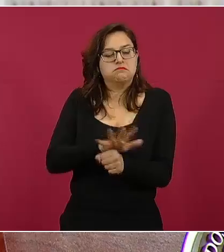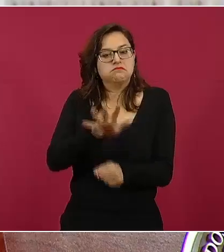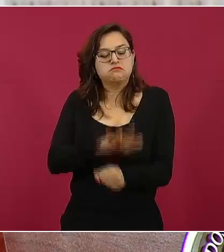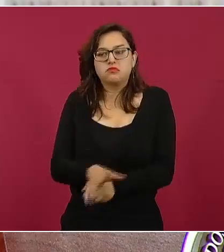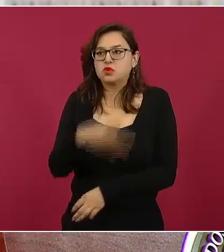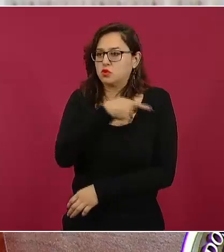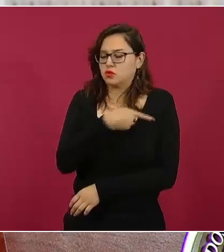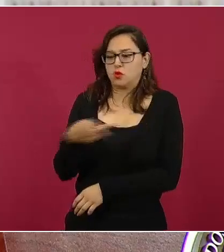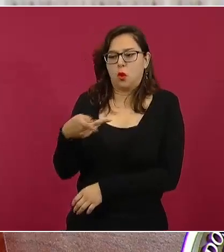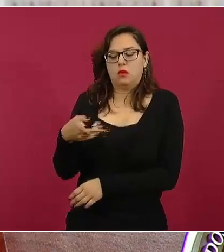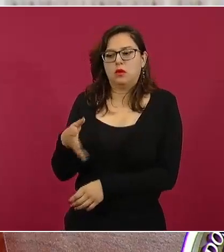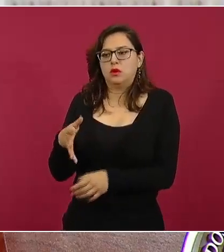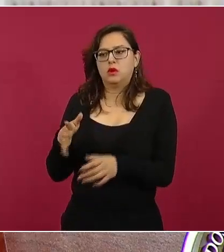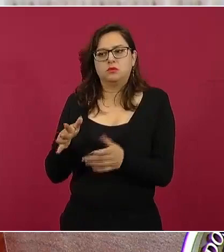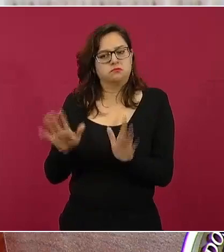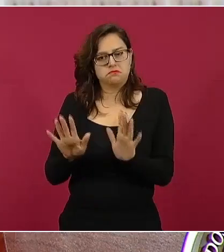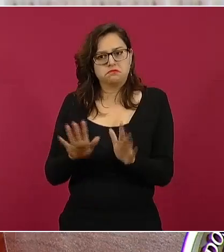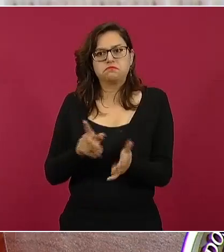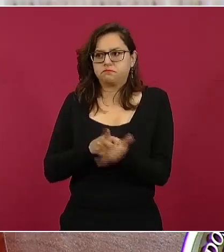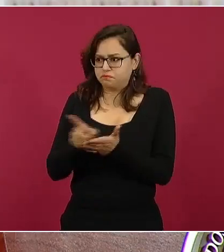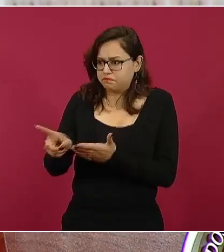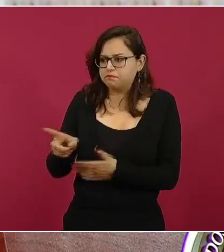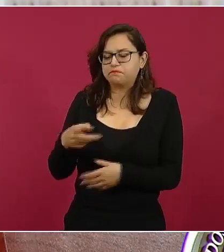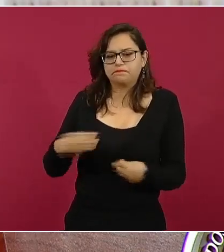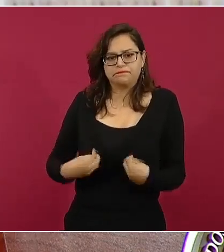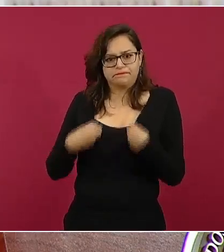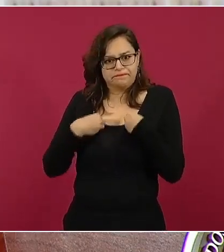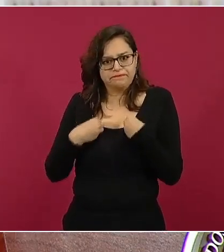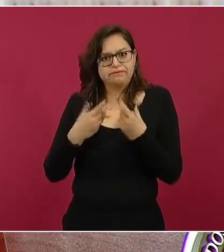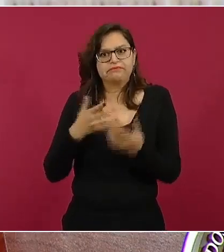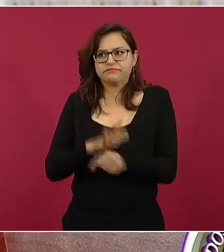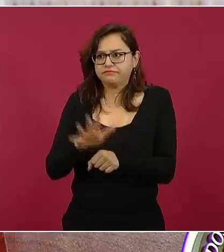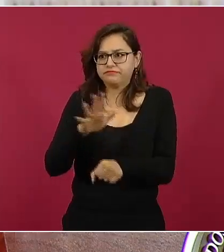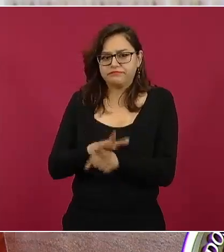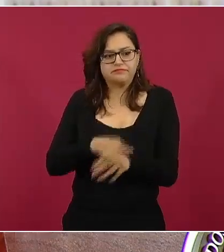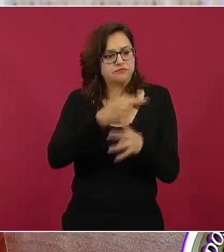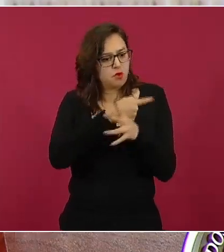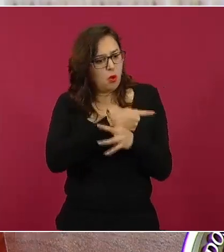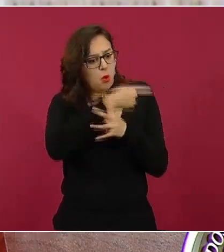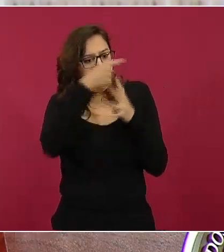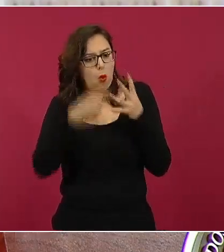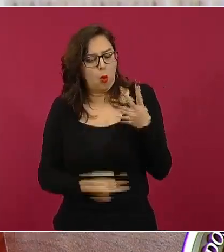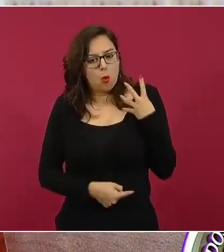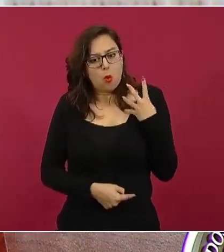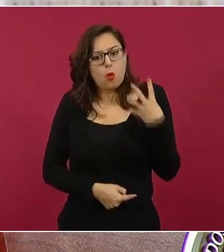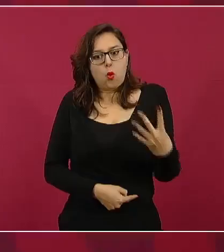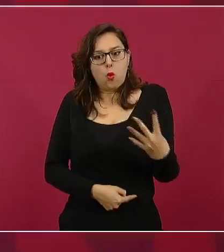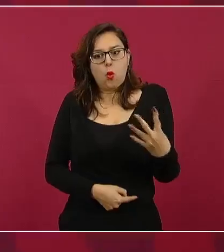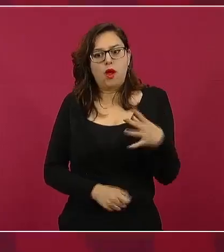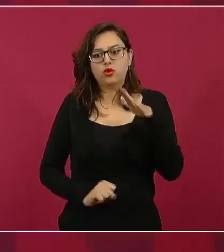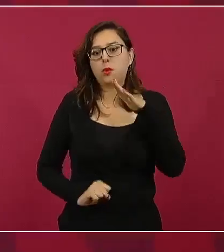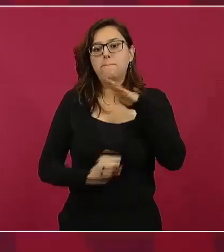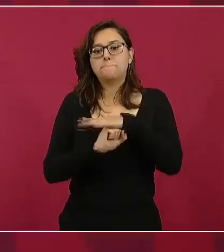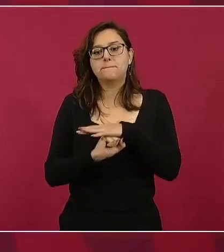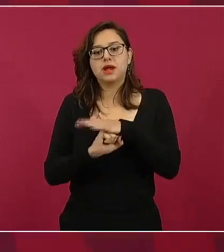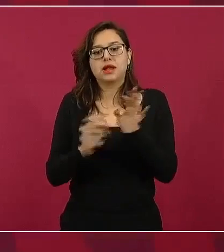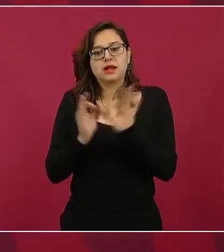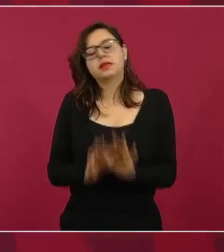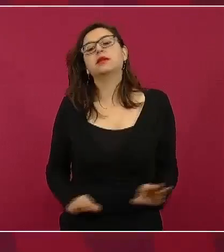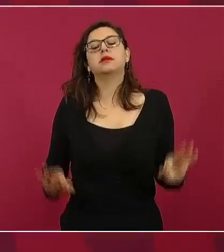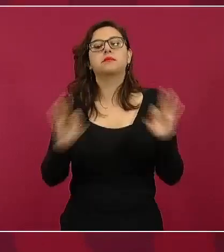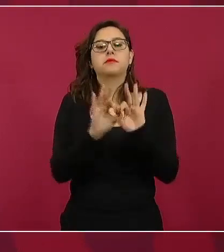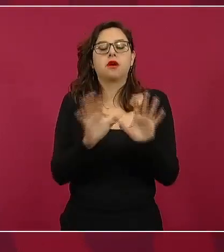Esos fundamentos fueron los que dieron lugar a la creación de la